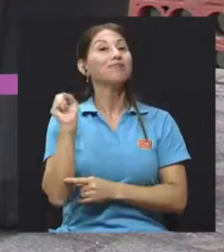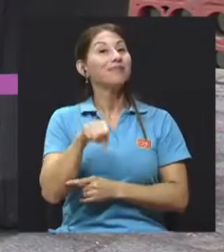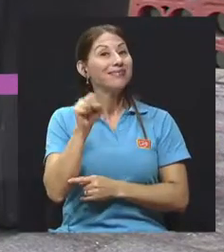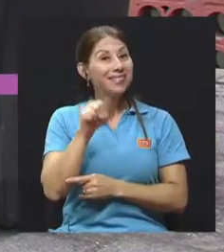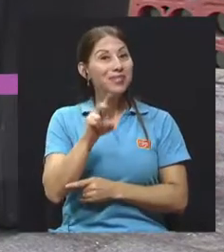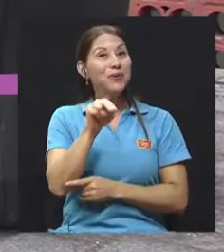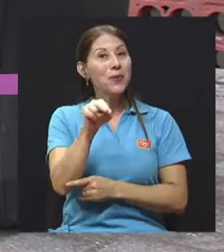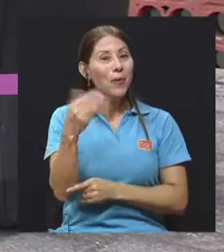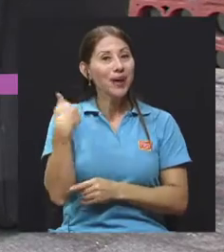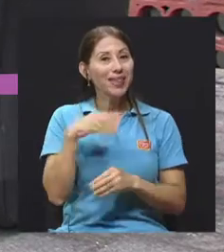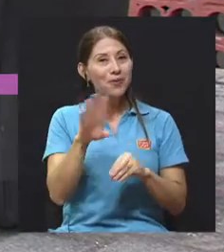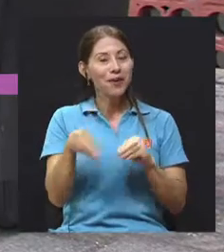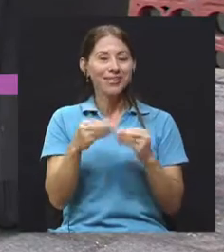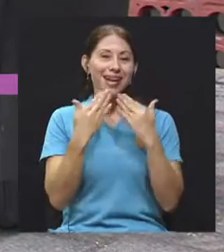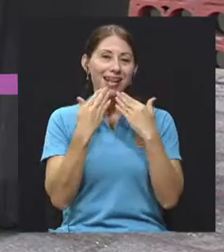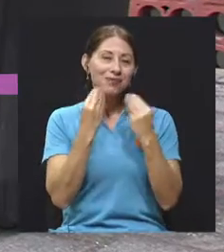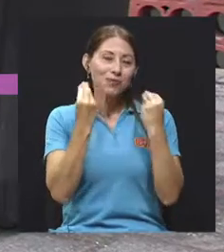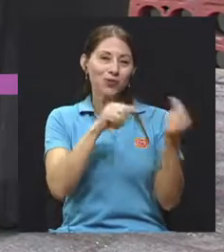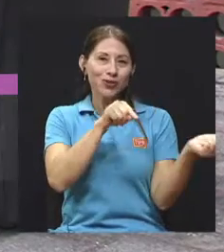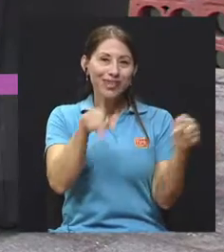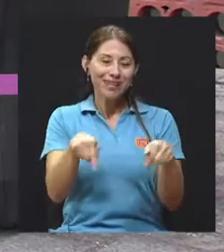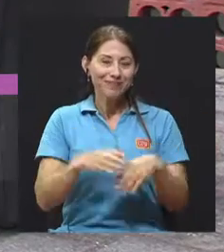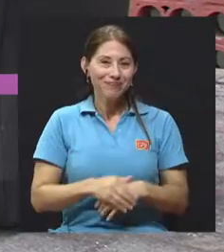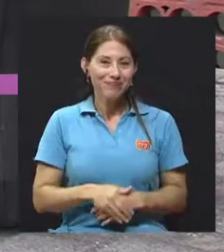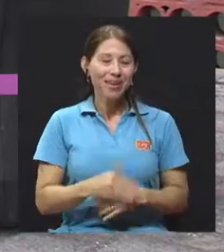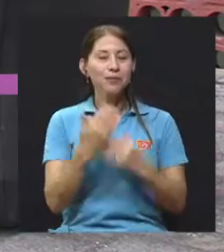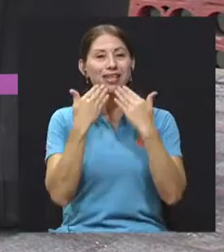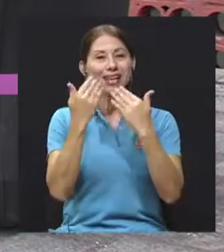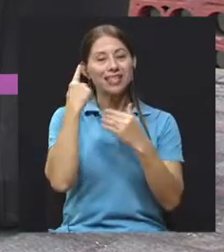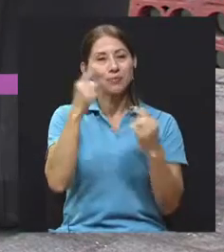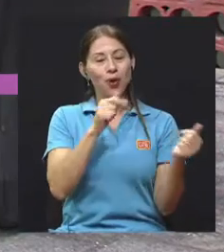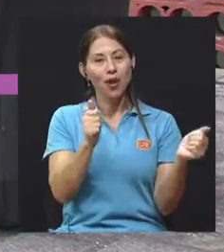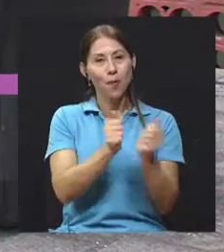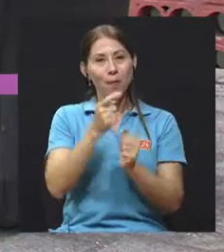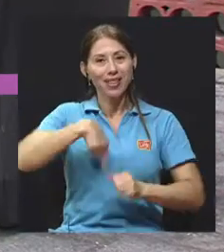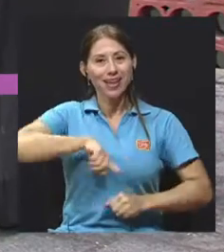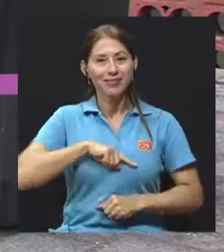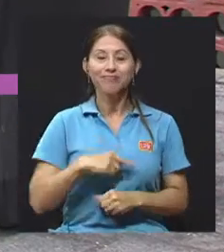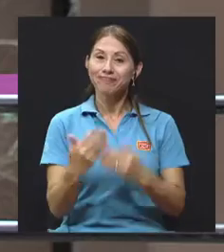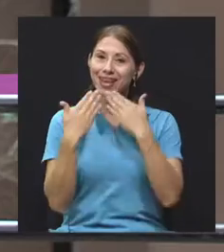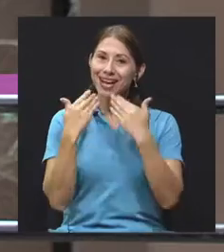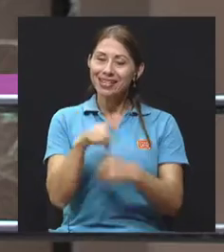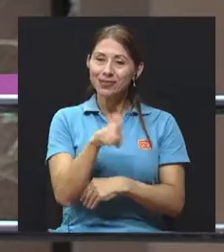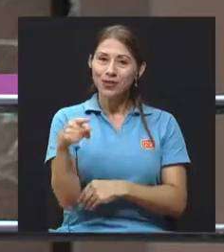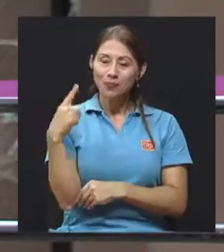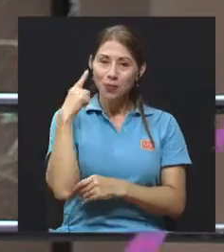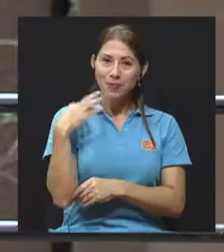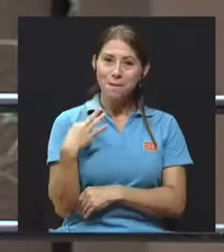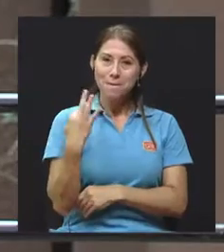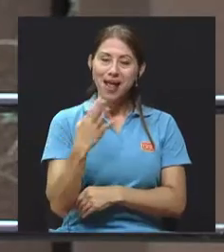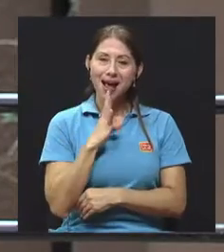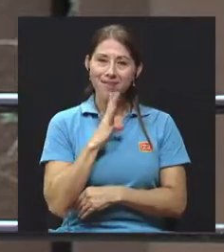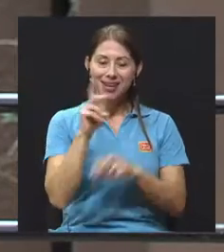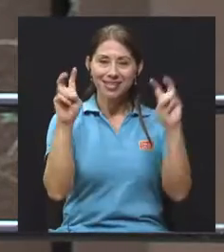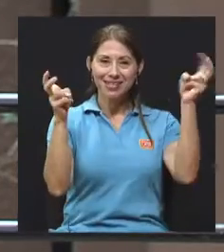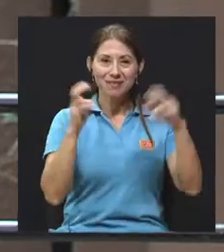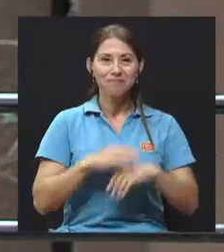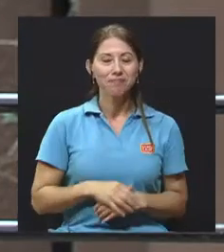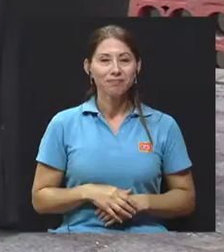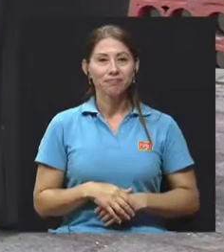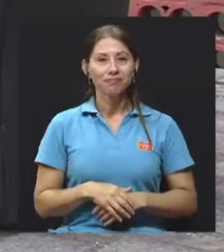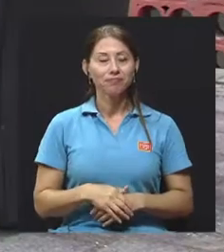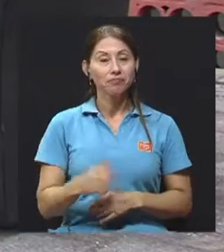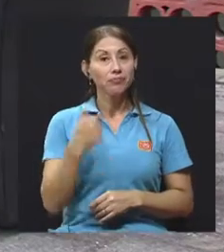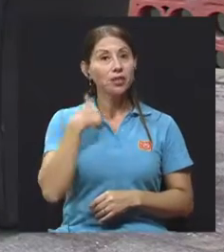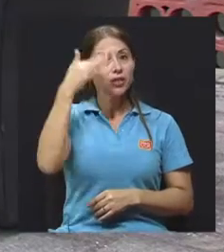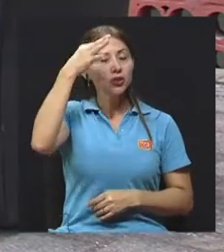compañero más y le agradecemos mucho, Luis, por estar con nosotros. Muchísimas gracias, Luis, por acompañarnos. Gracias a ustedes por invitarme a hablar de este tema. Bueno,